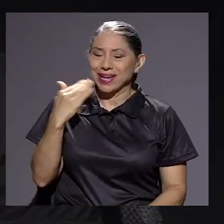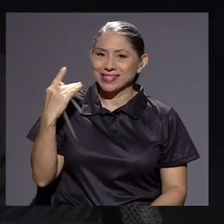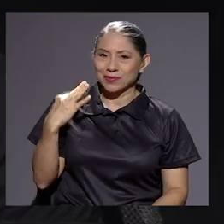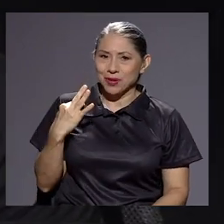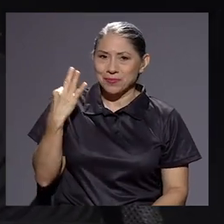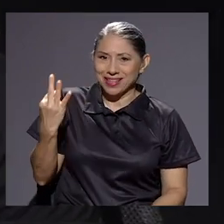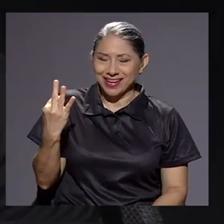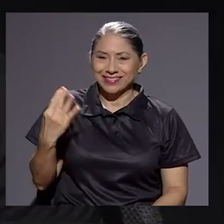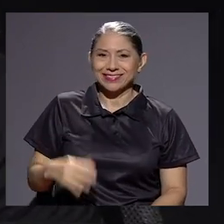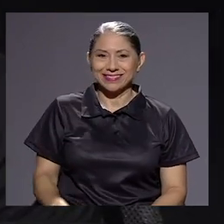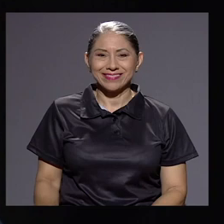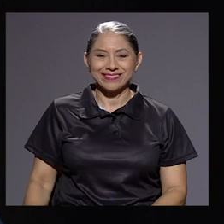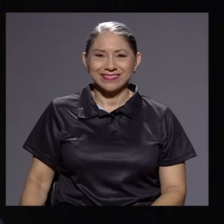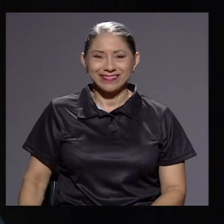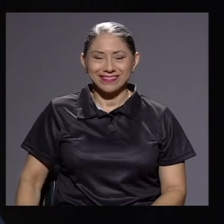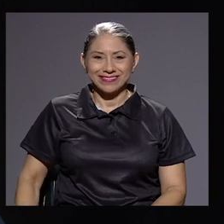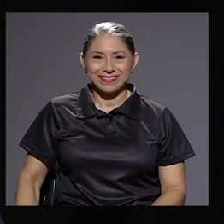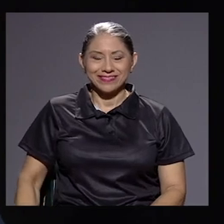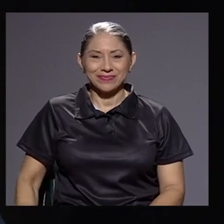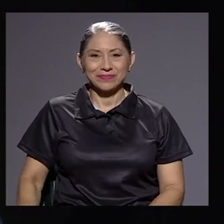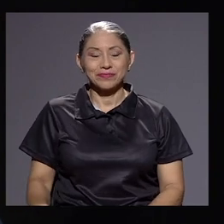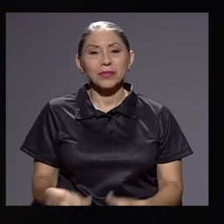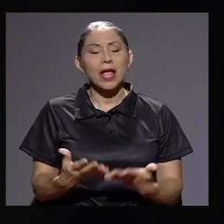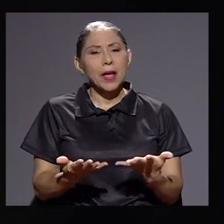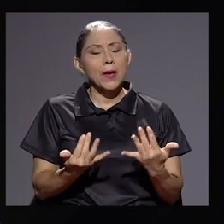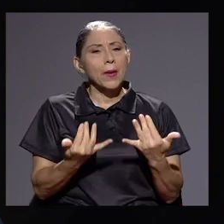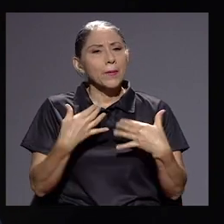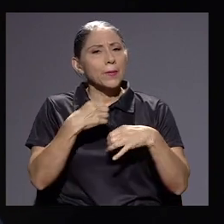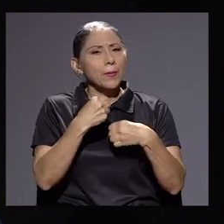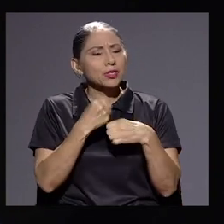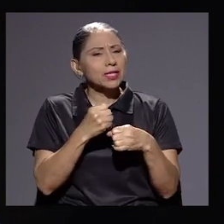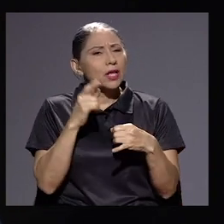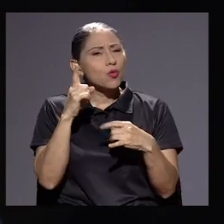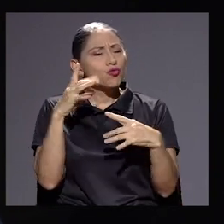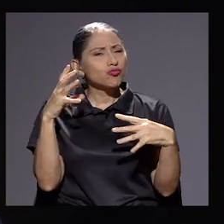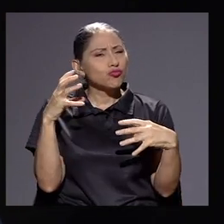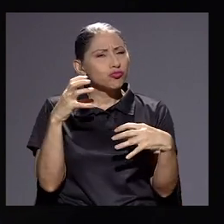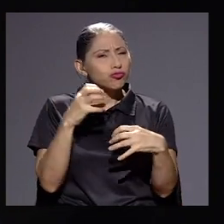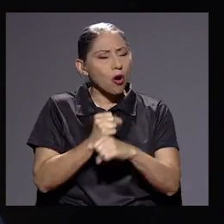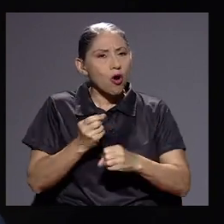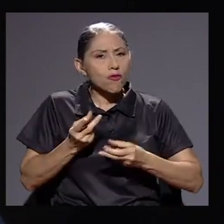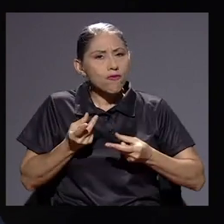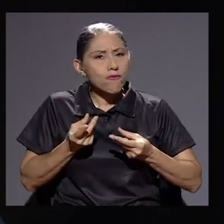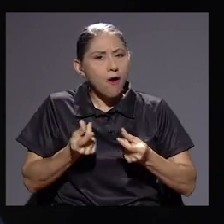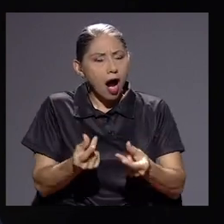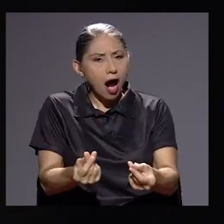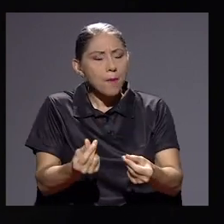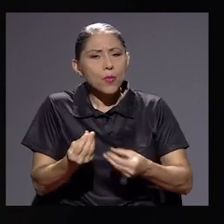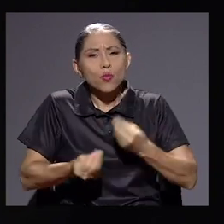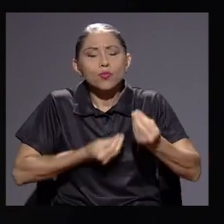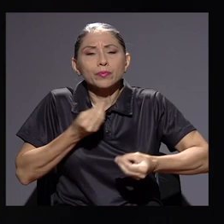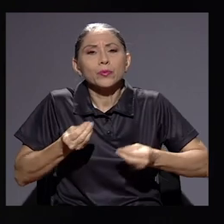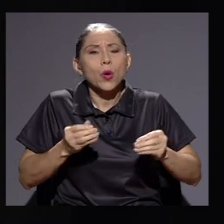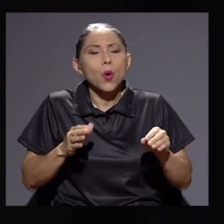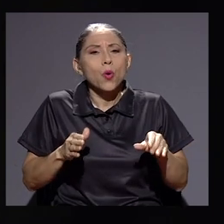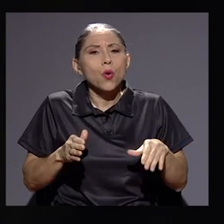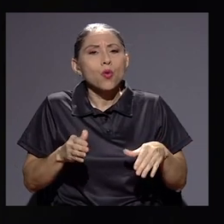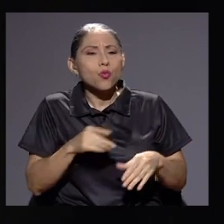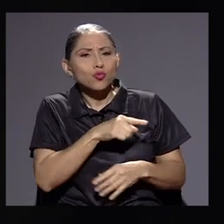Marlon por invitarnos otra vez. Don Amanda, vamos a hacer un recorrido muy rápido sobre cómo